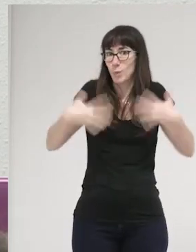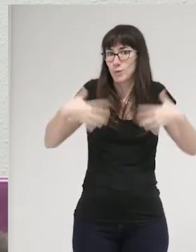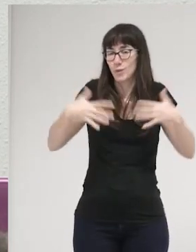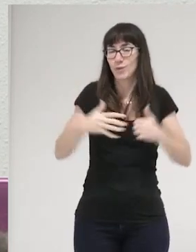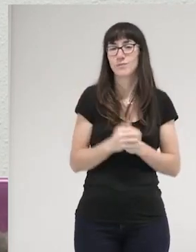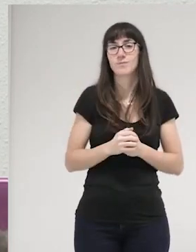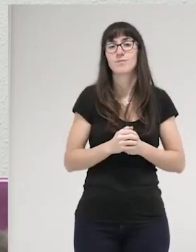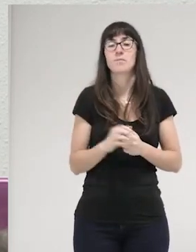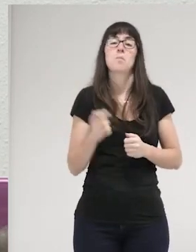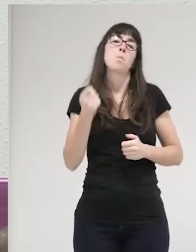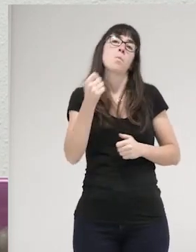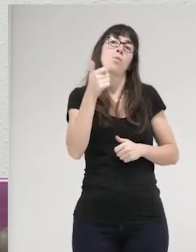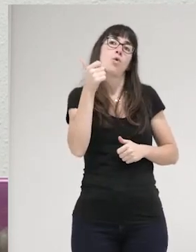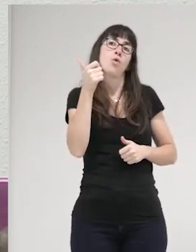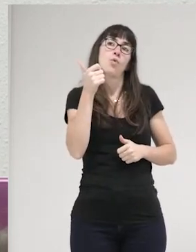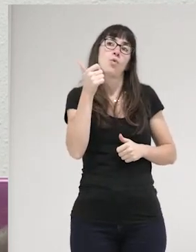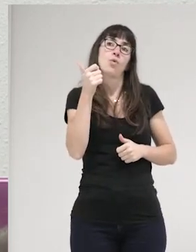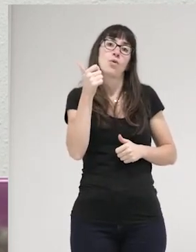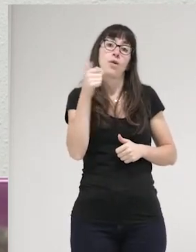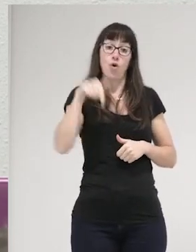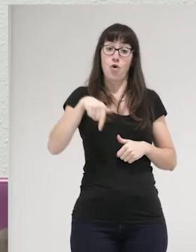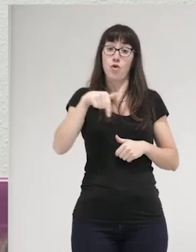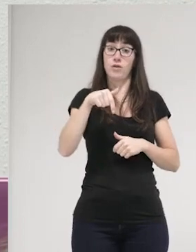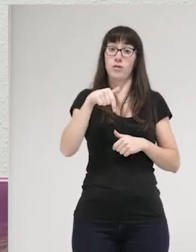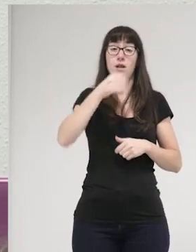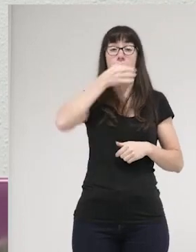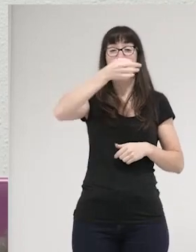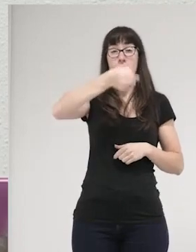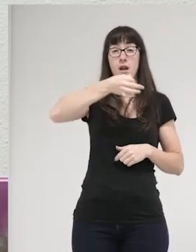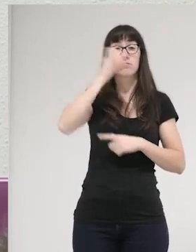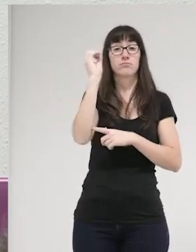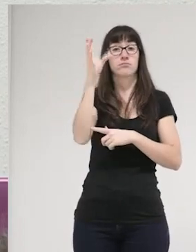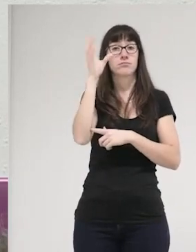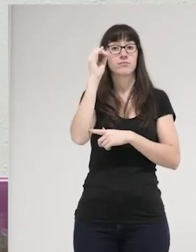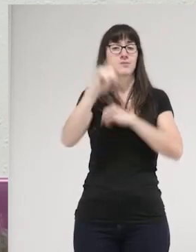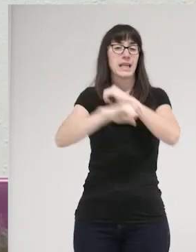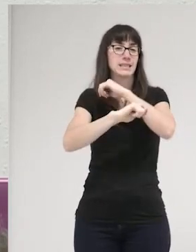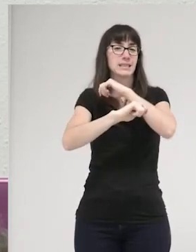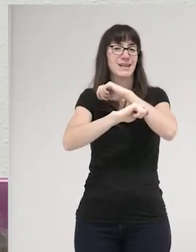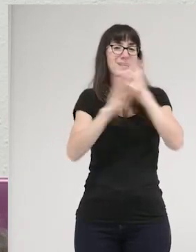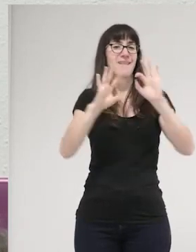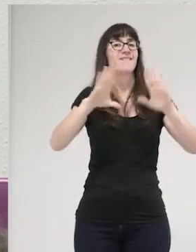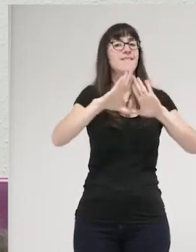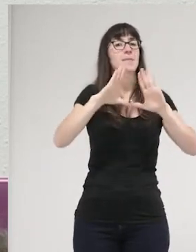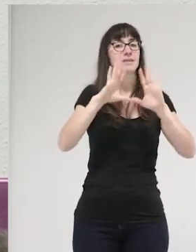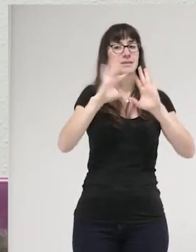Y un poco la intervención de hoy, Estrategias Feministas contra el Punitivismo.